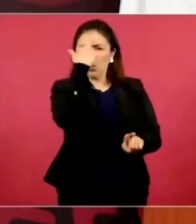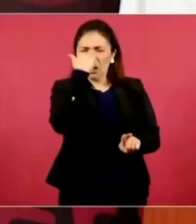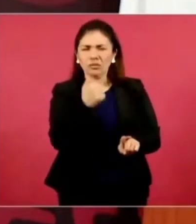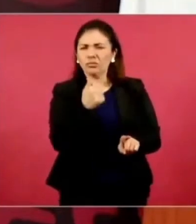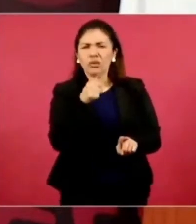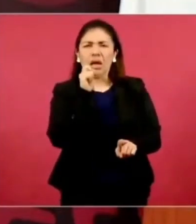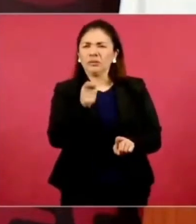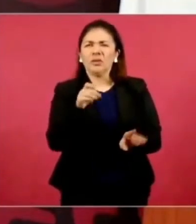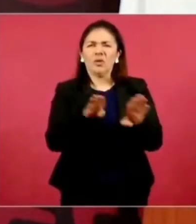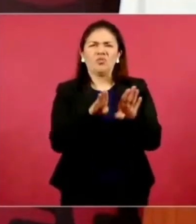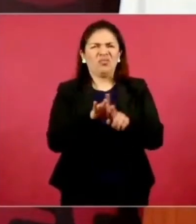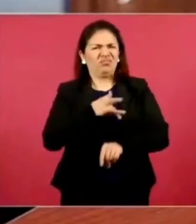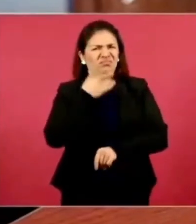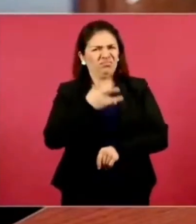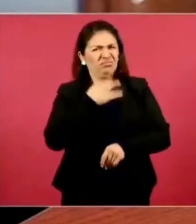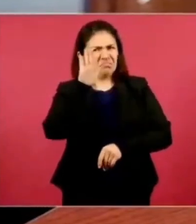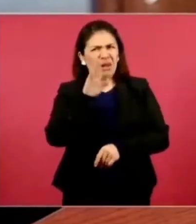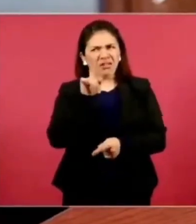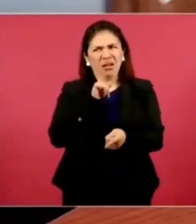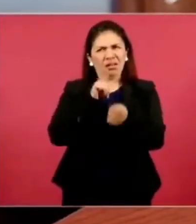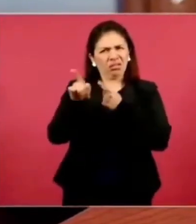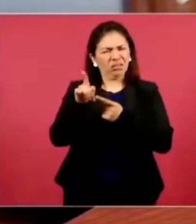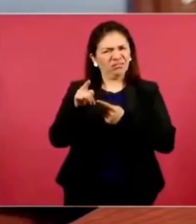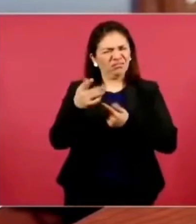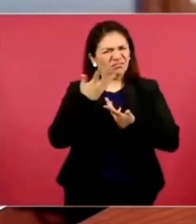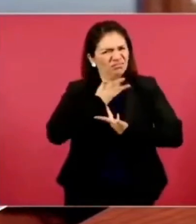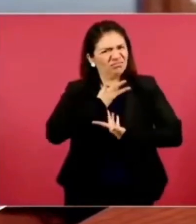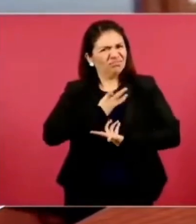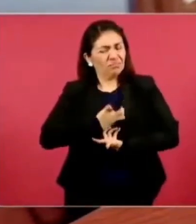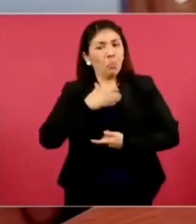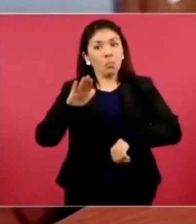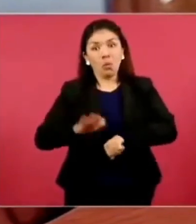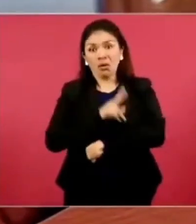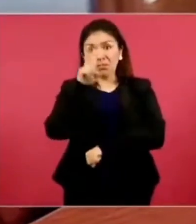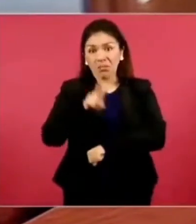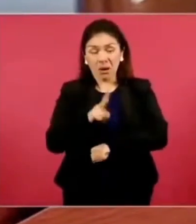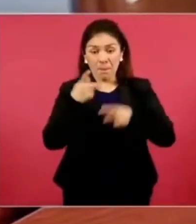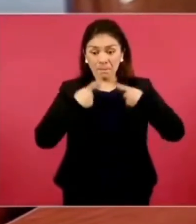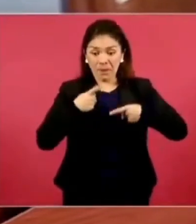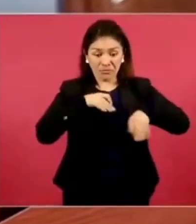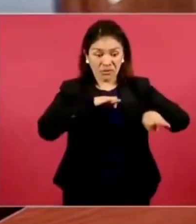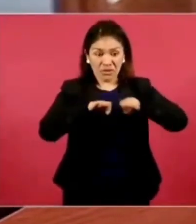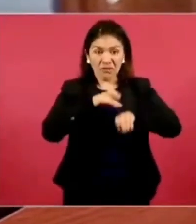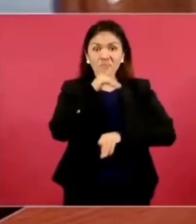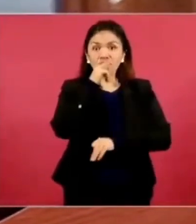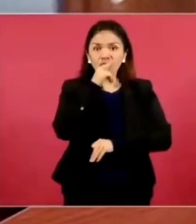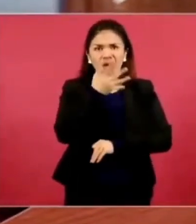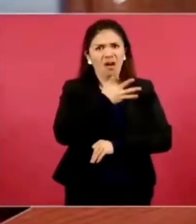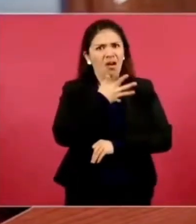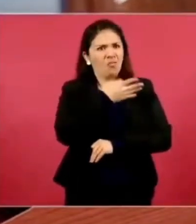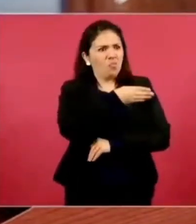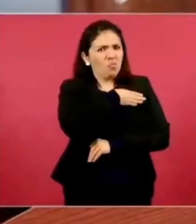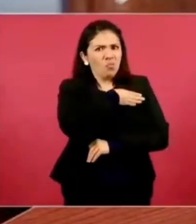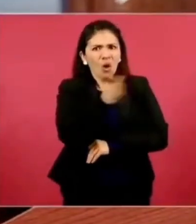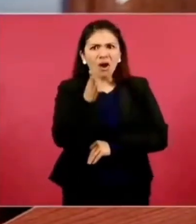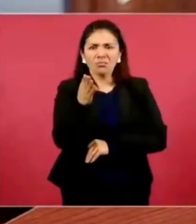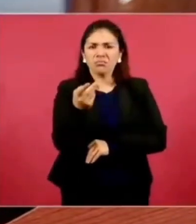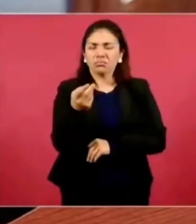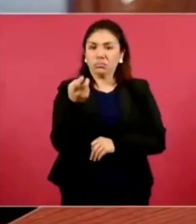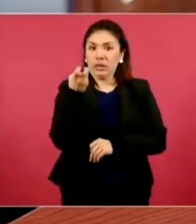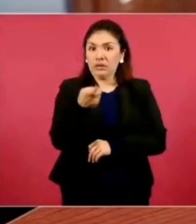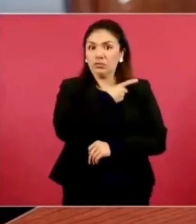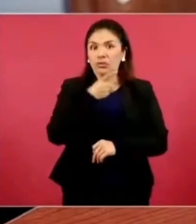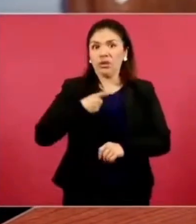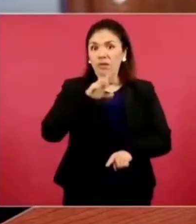porque hay muy buenos servidores públicos, policías, y hay que reconocer